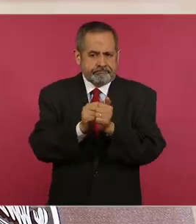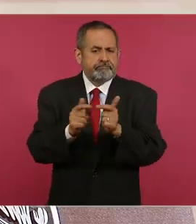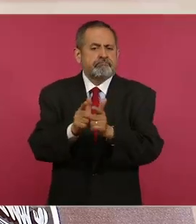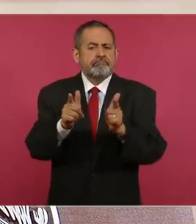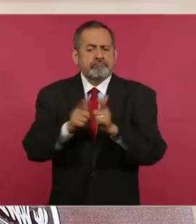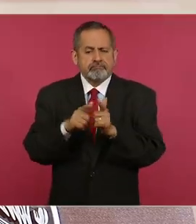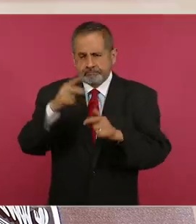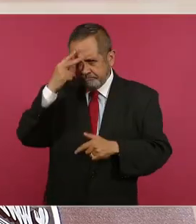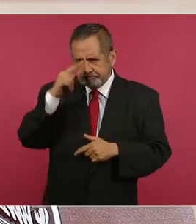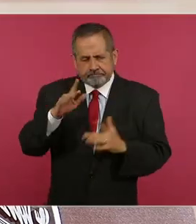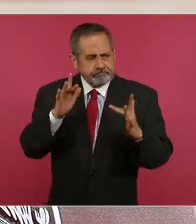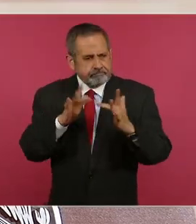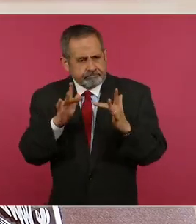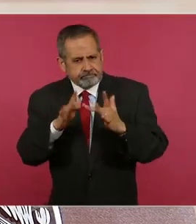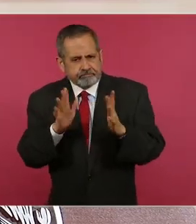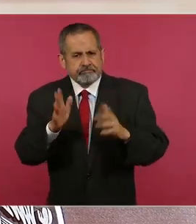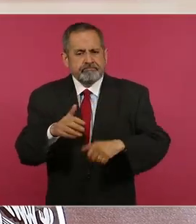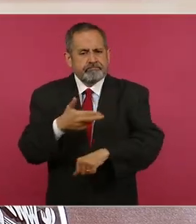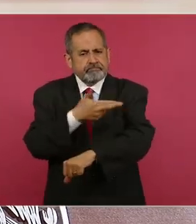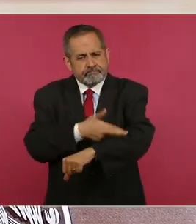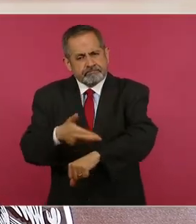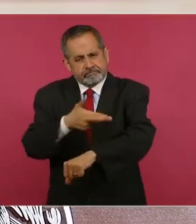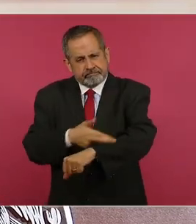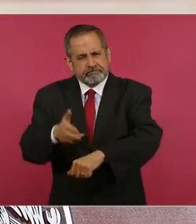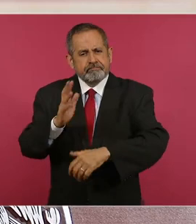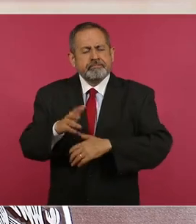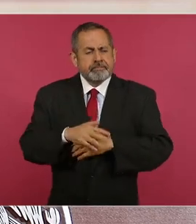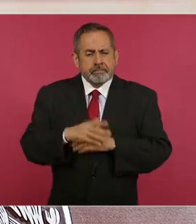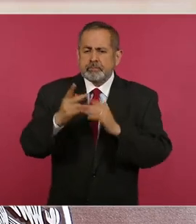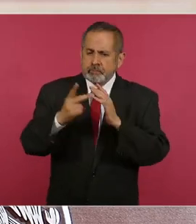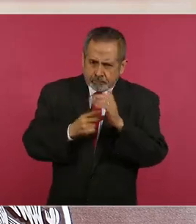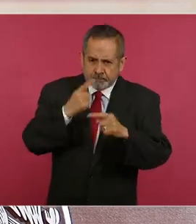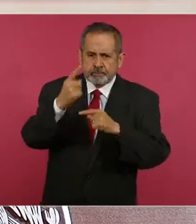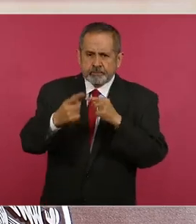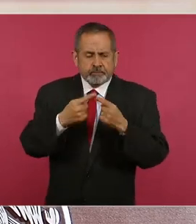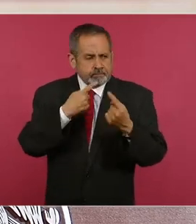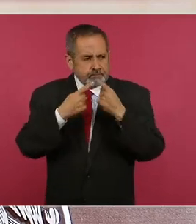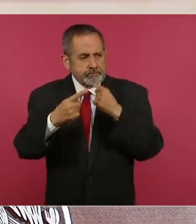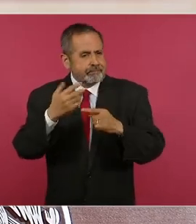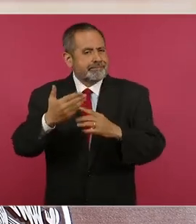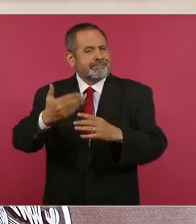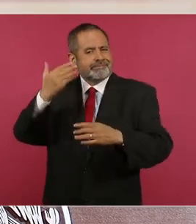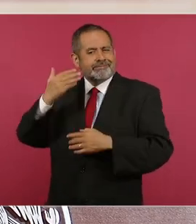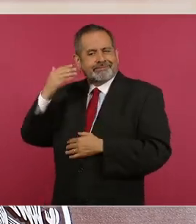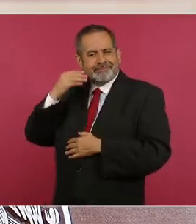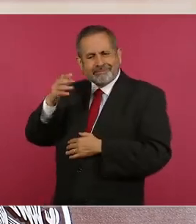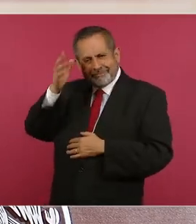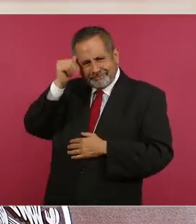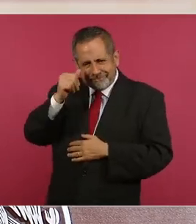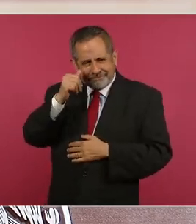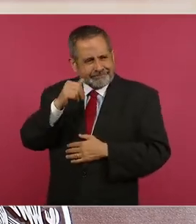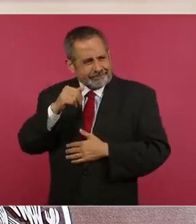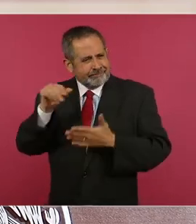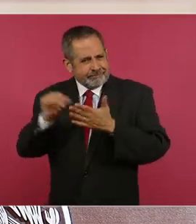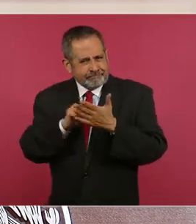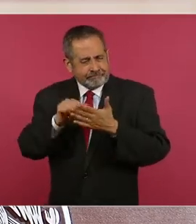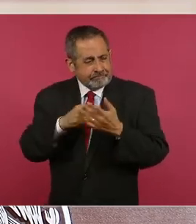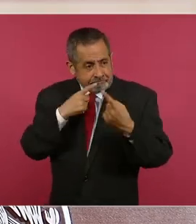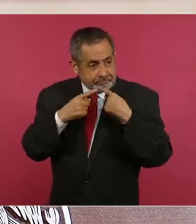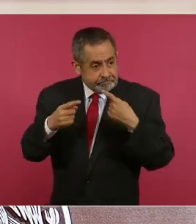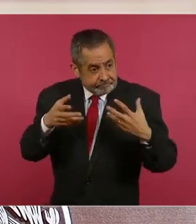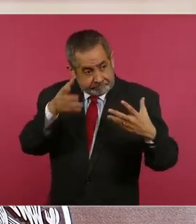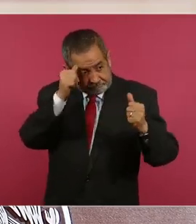México. Estamos retomando los acuerdos que hace unos meses se habían